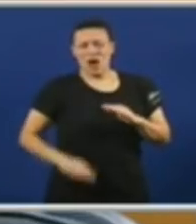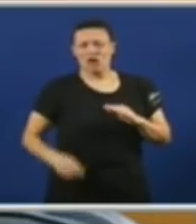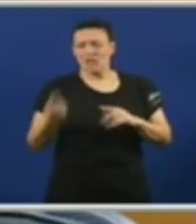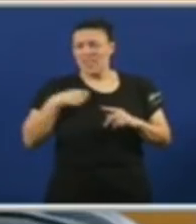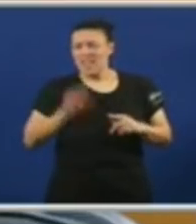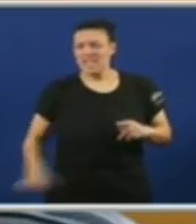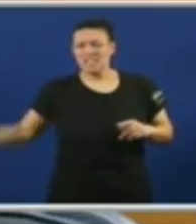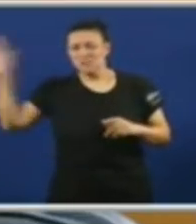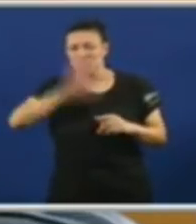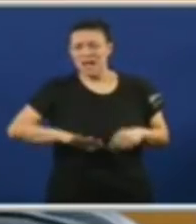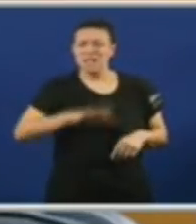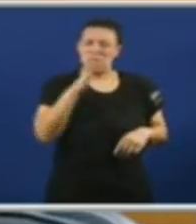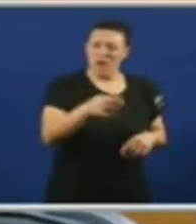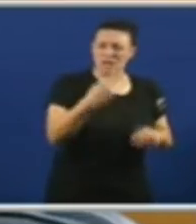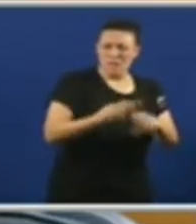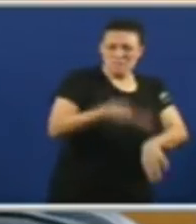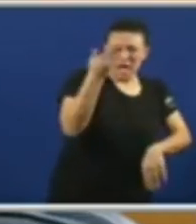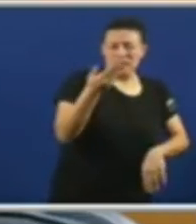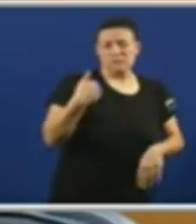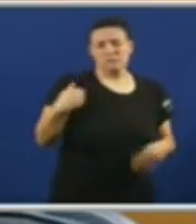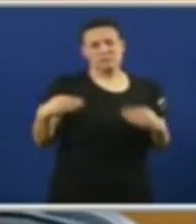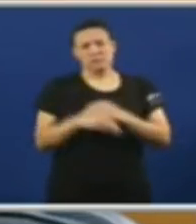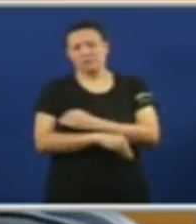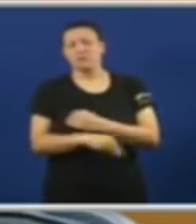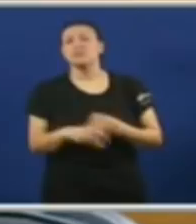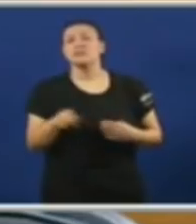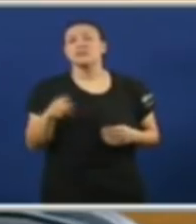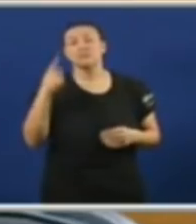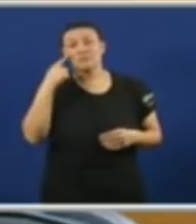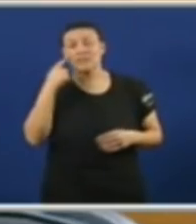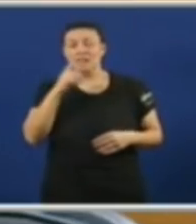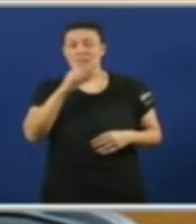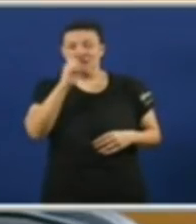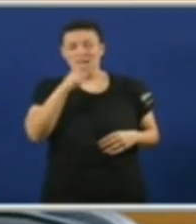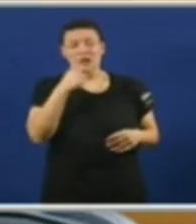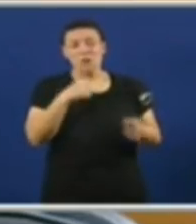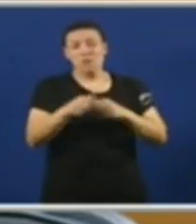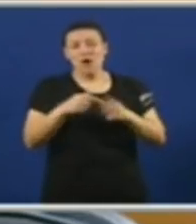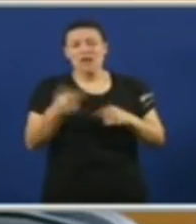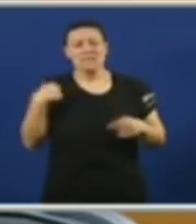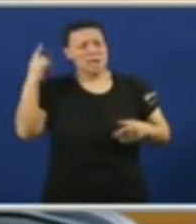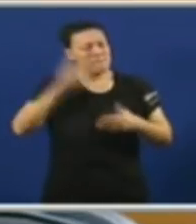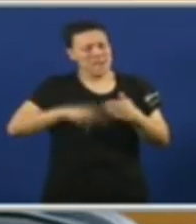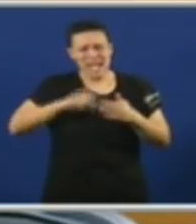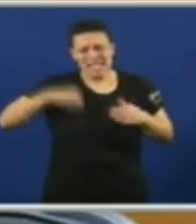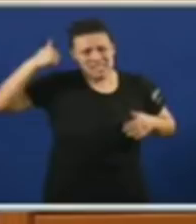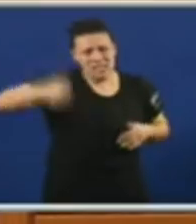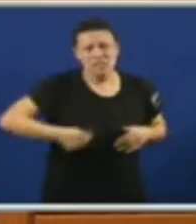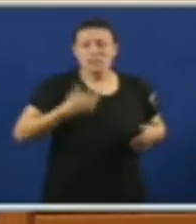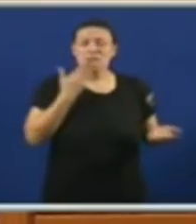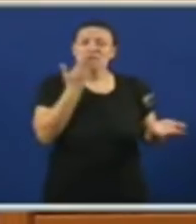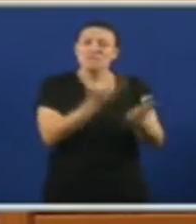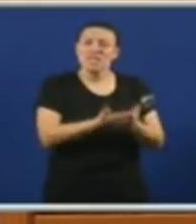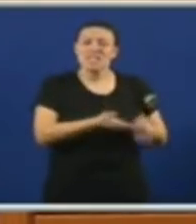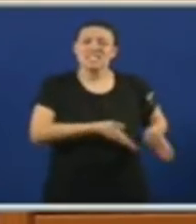de todo o Estado Señor Feijón O BNG leva meses proponendolle que impulse unha xenda galega Pero